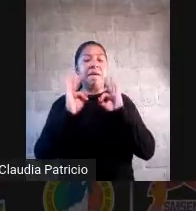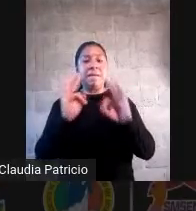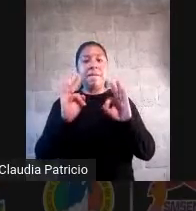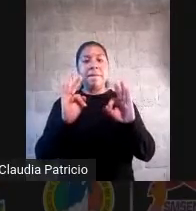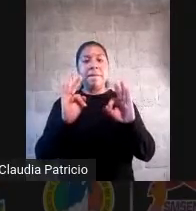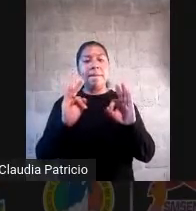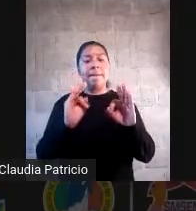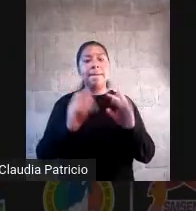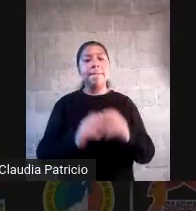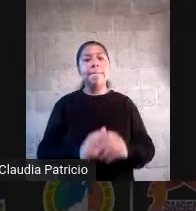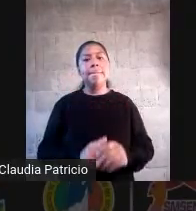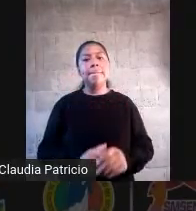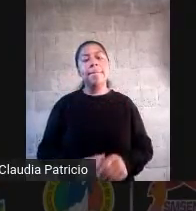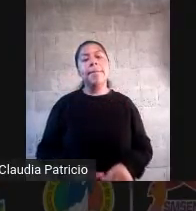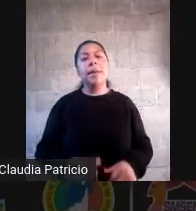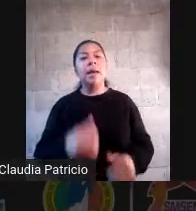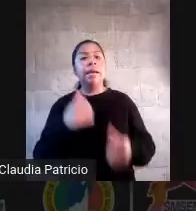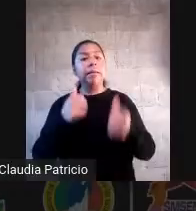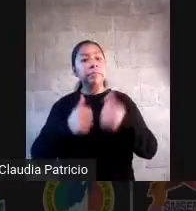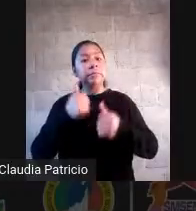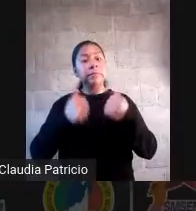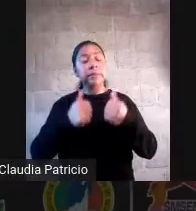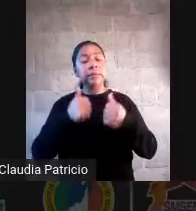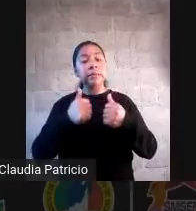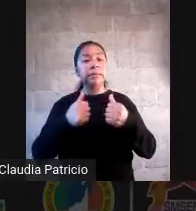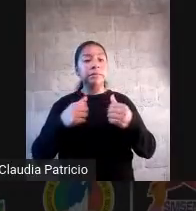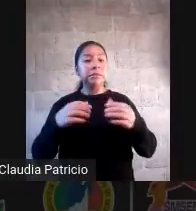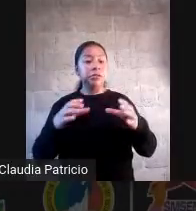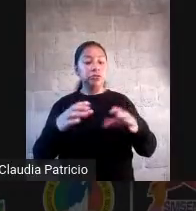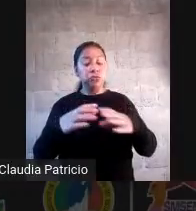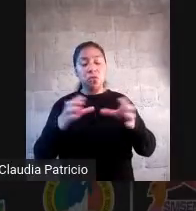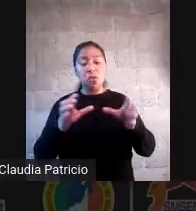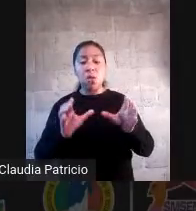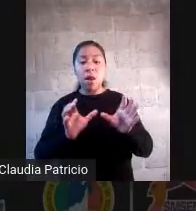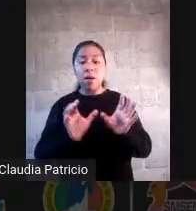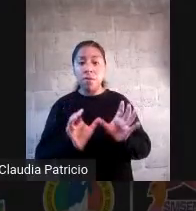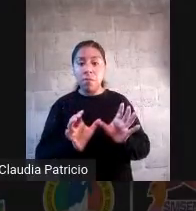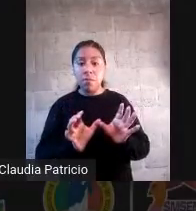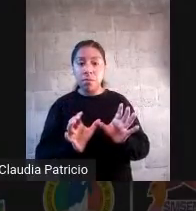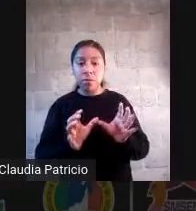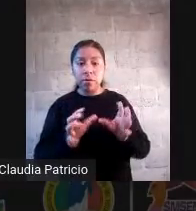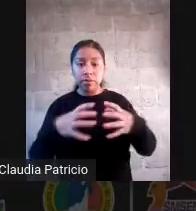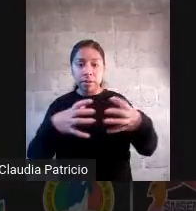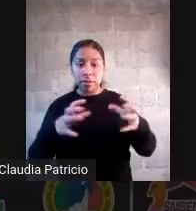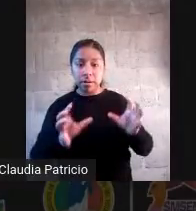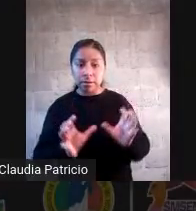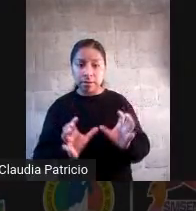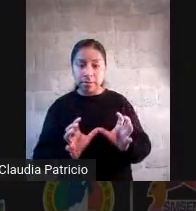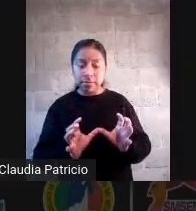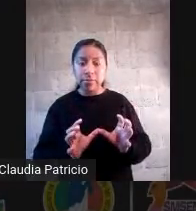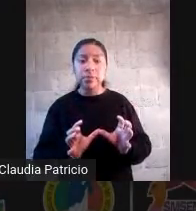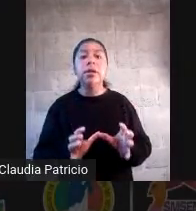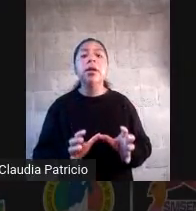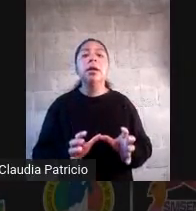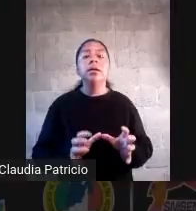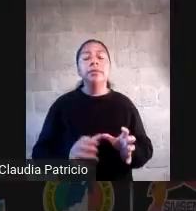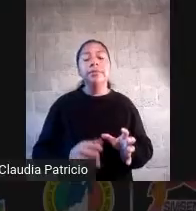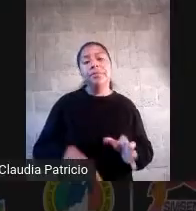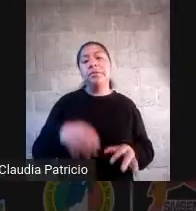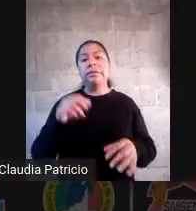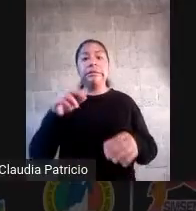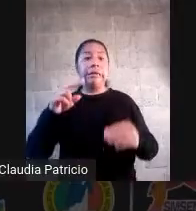circundante ¿sí? y permite la transversalidad y en ese nivel de estrategias didácticas que las tendríamos que